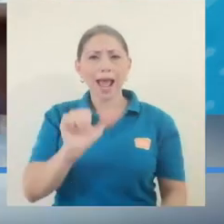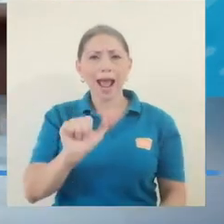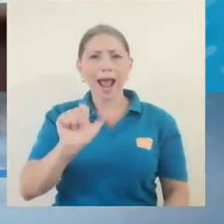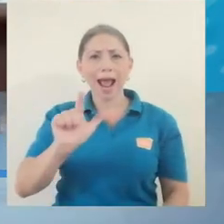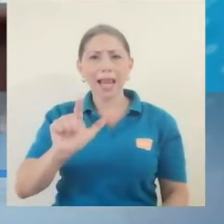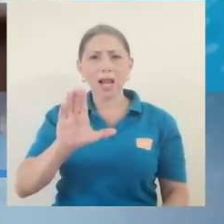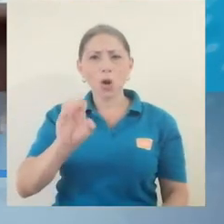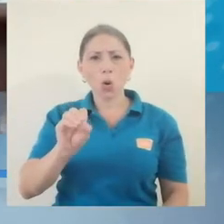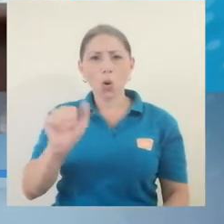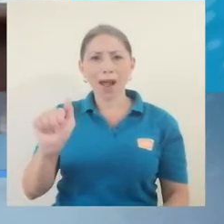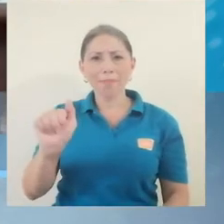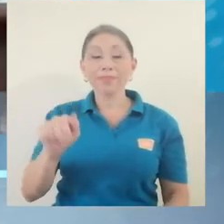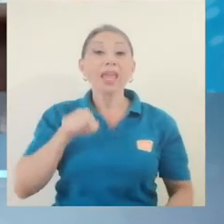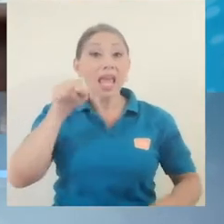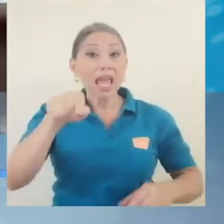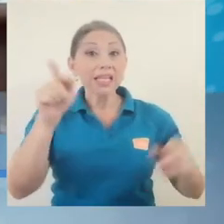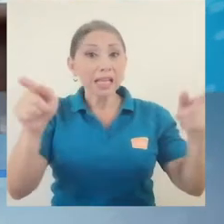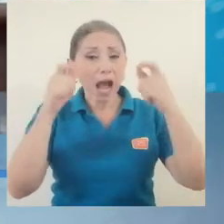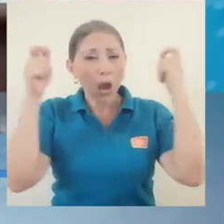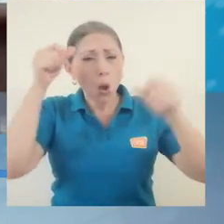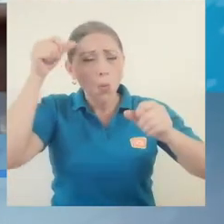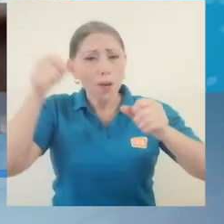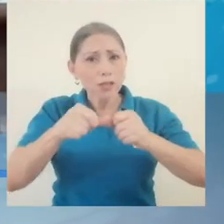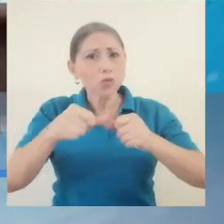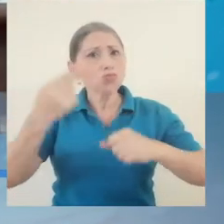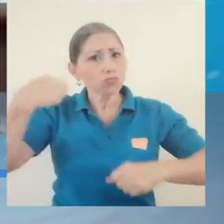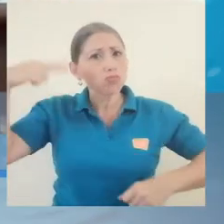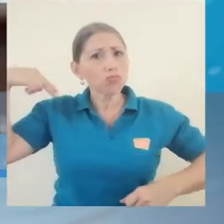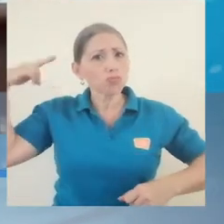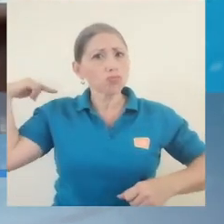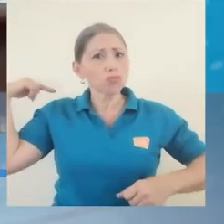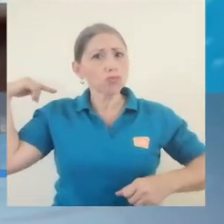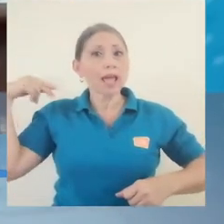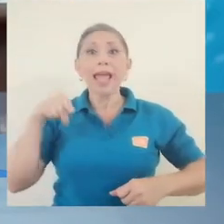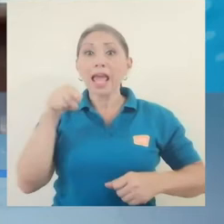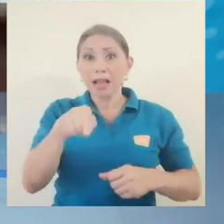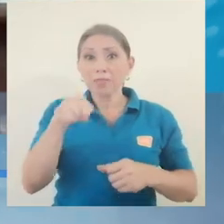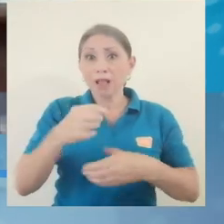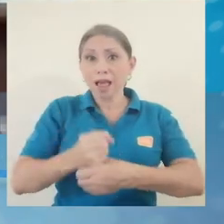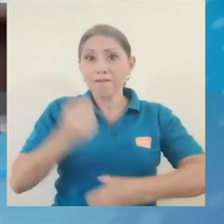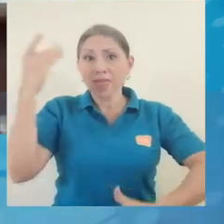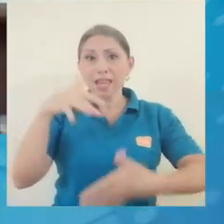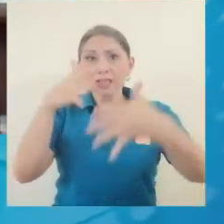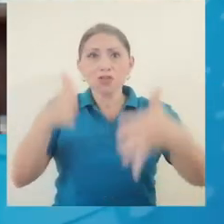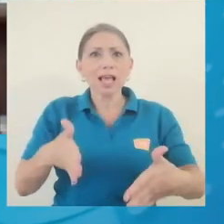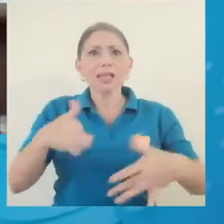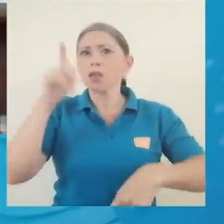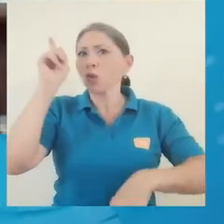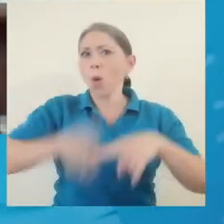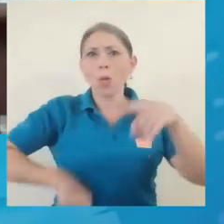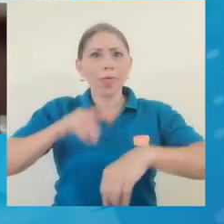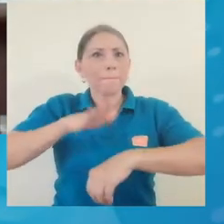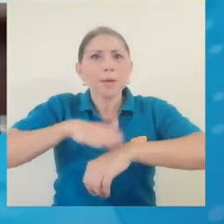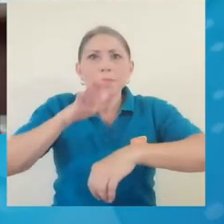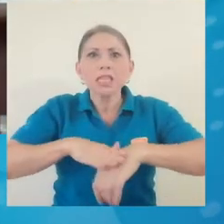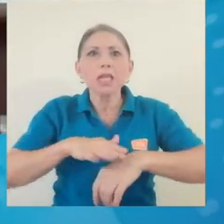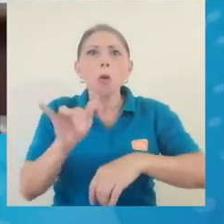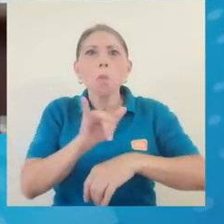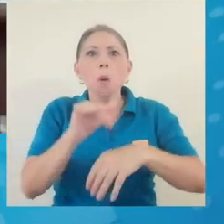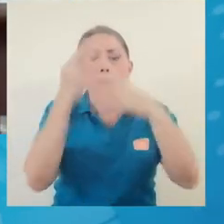histórica y en ese sentido el directorio de la Federación de Estudiantes no iba a permitir que pasara desapercibida.